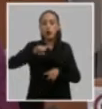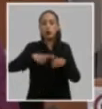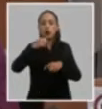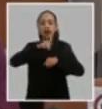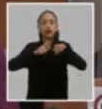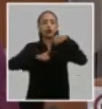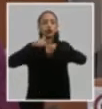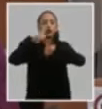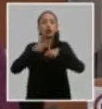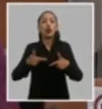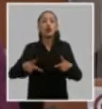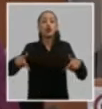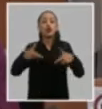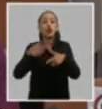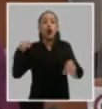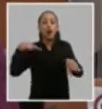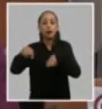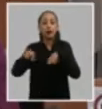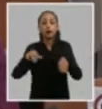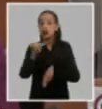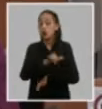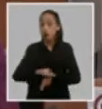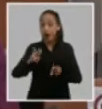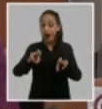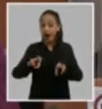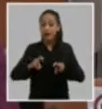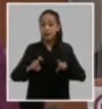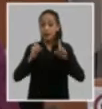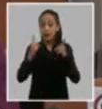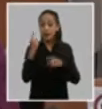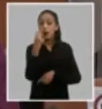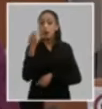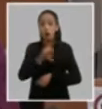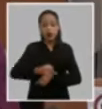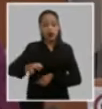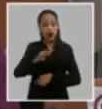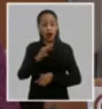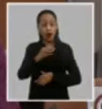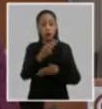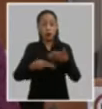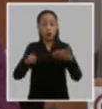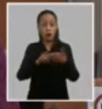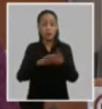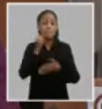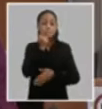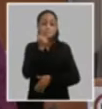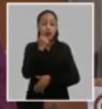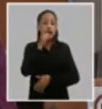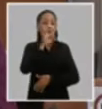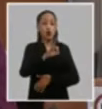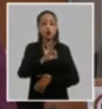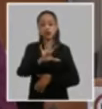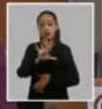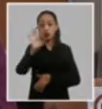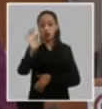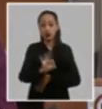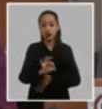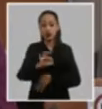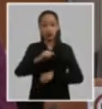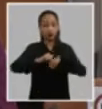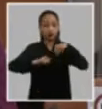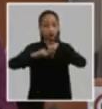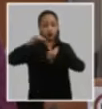estructuras de los consejos de la administración y las asambleas municipales del poder popular más del 85% de las